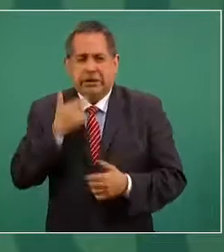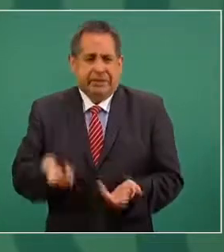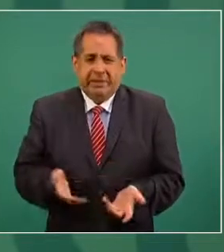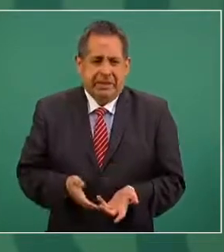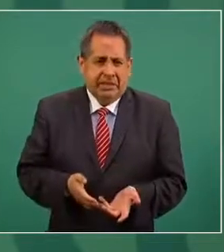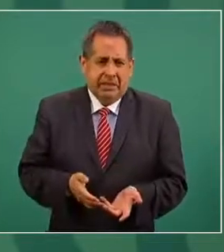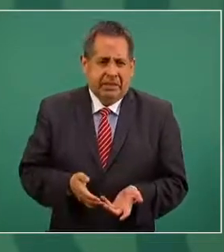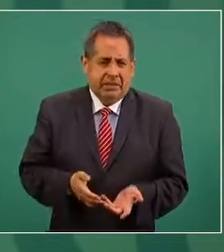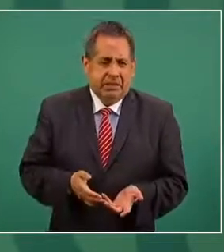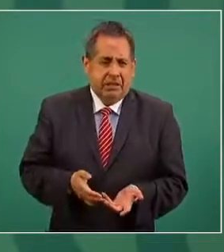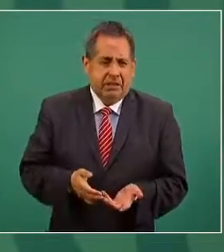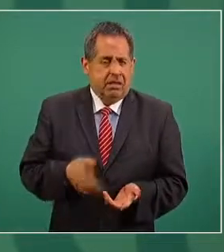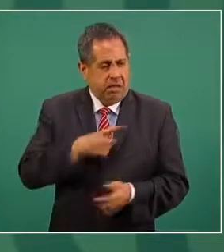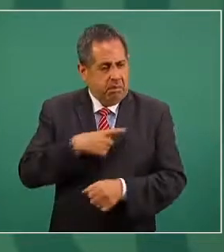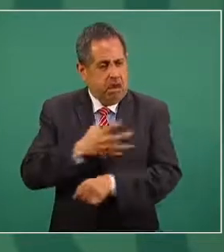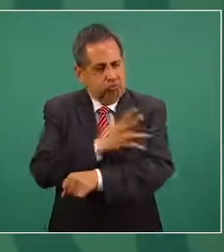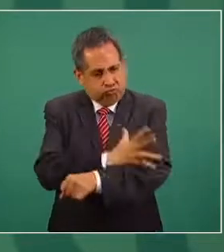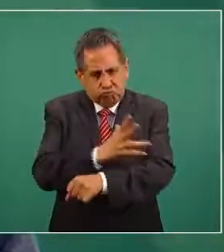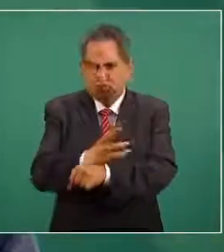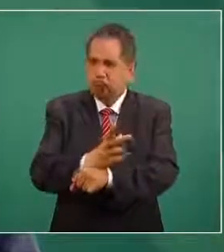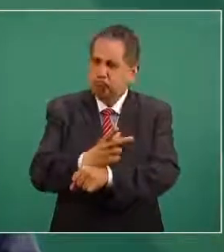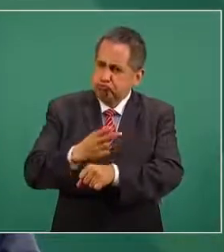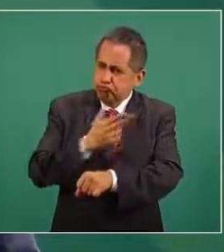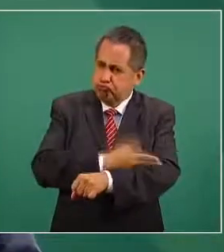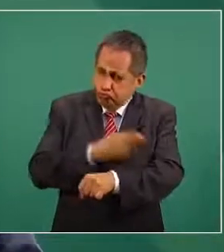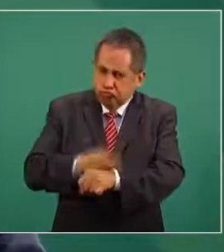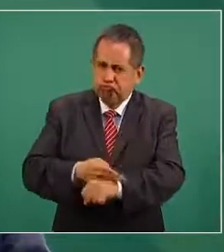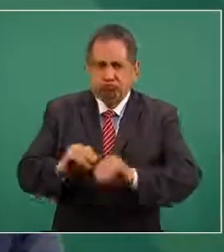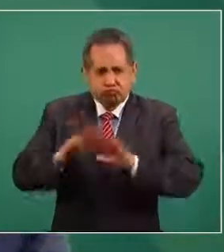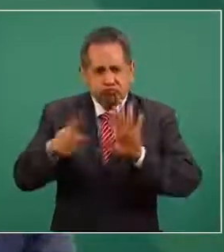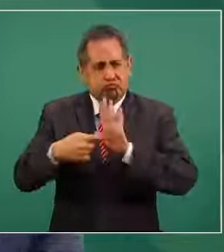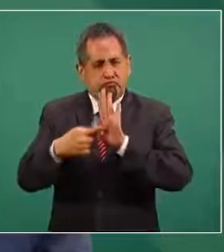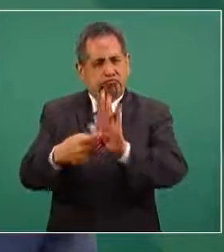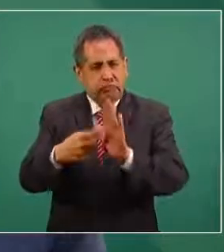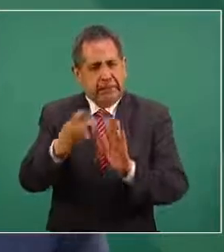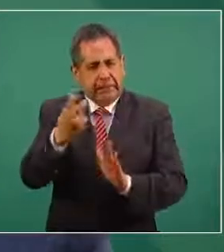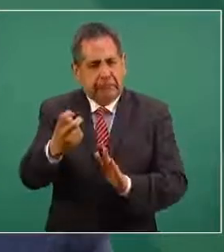entonces se tiene que cuidar